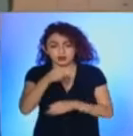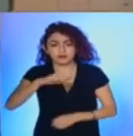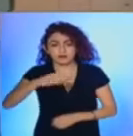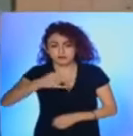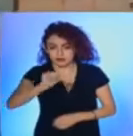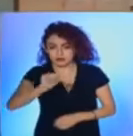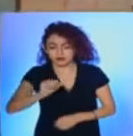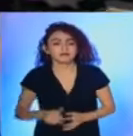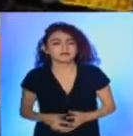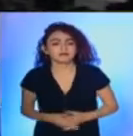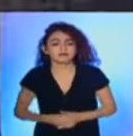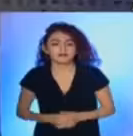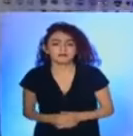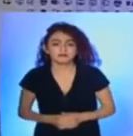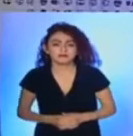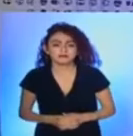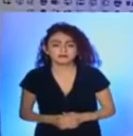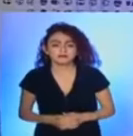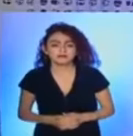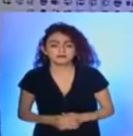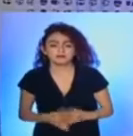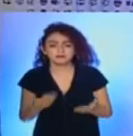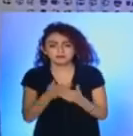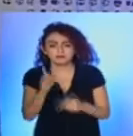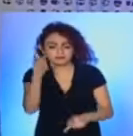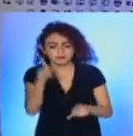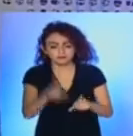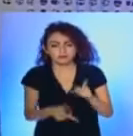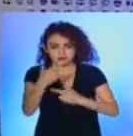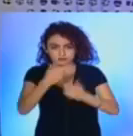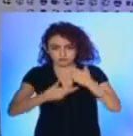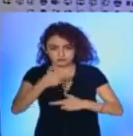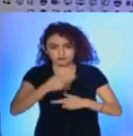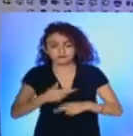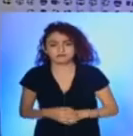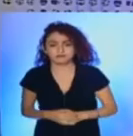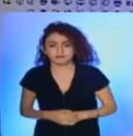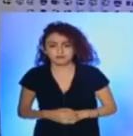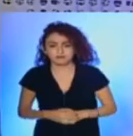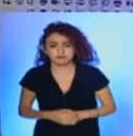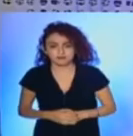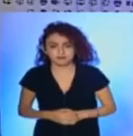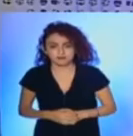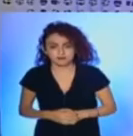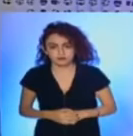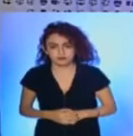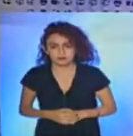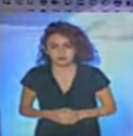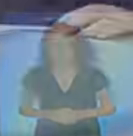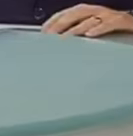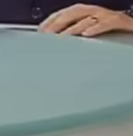Mayra Hurtado. Hacemos una pausa, nosotros regresamos con más.